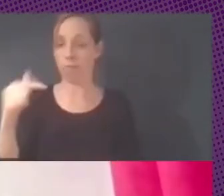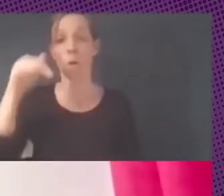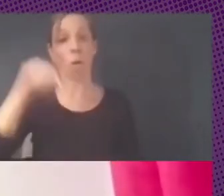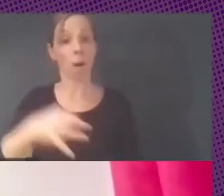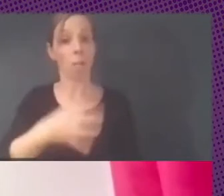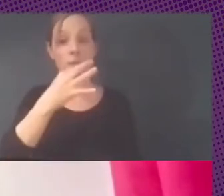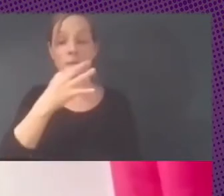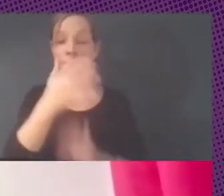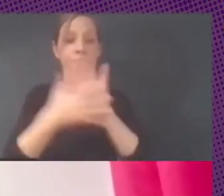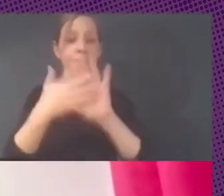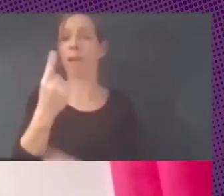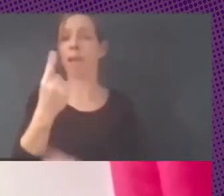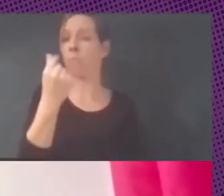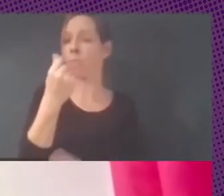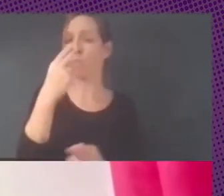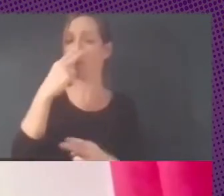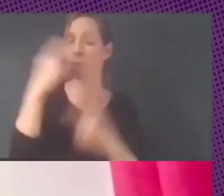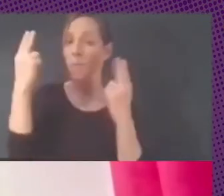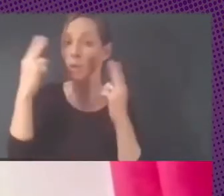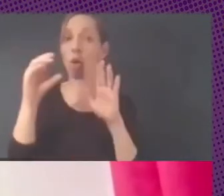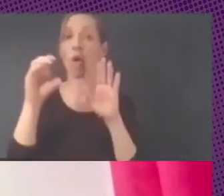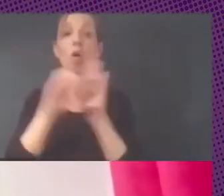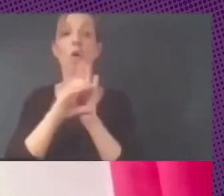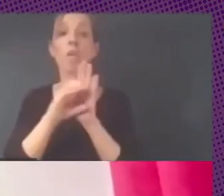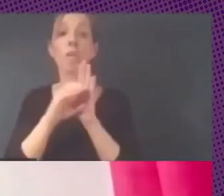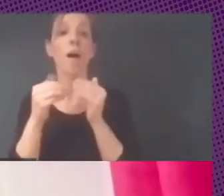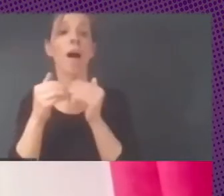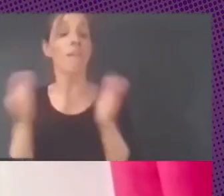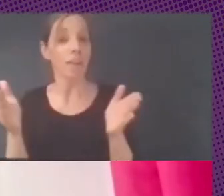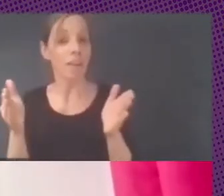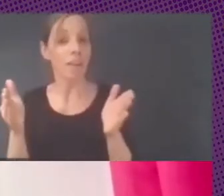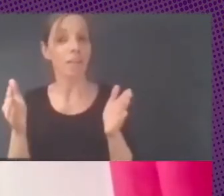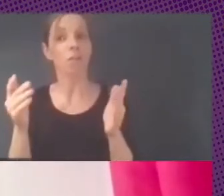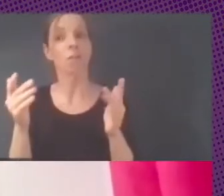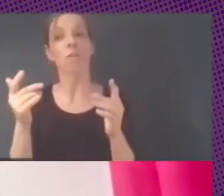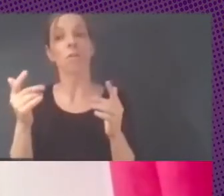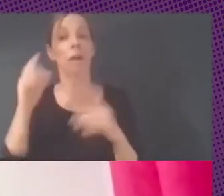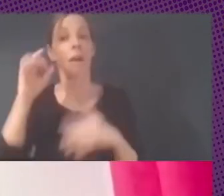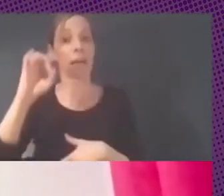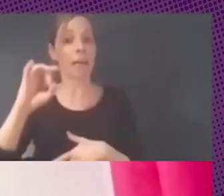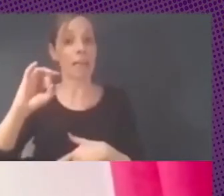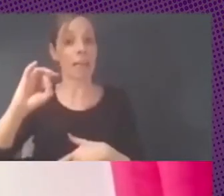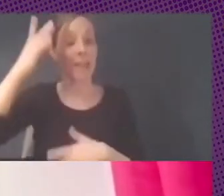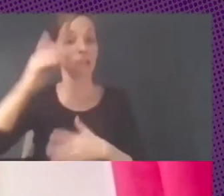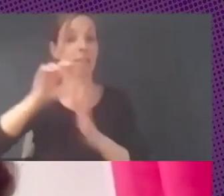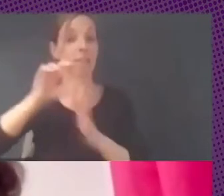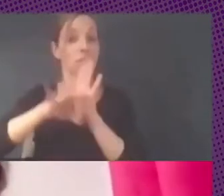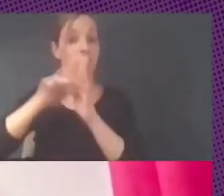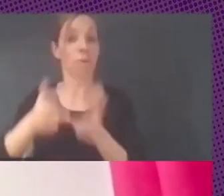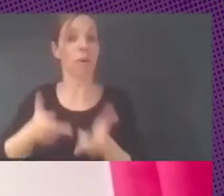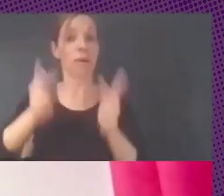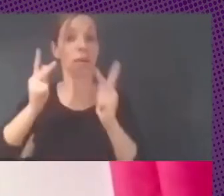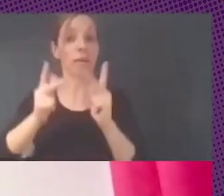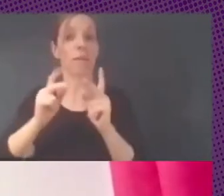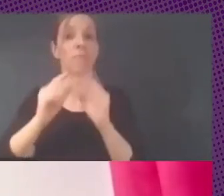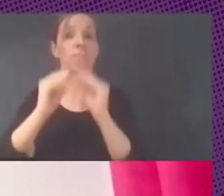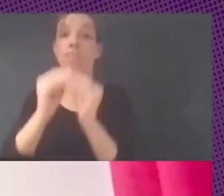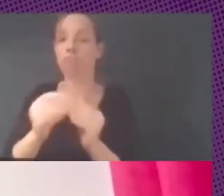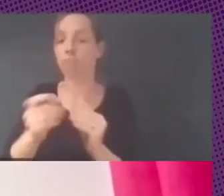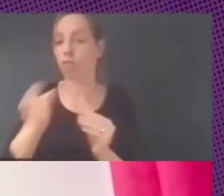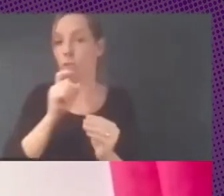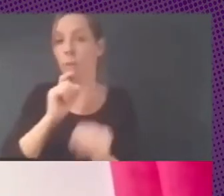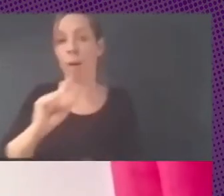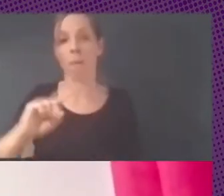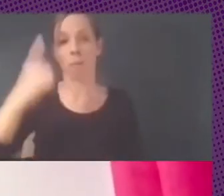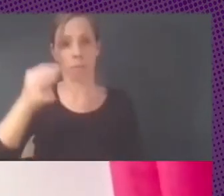es el dinero público, código abierto, código abierto, cómo escalar iniciativas de software libre. Para ello, en primer lugar, le queremos